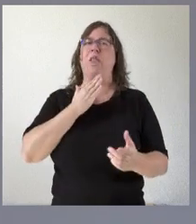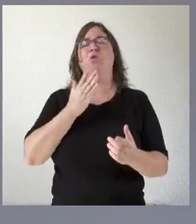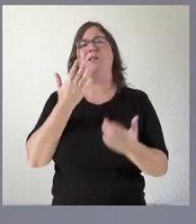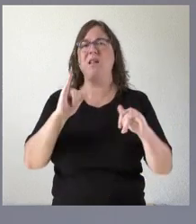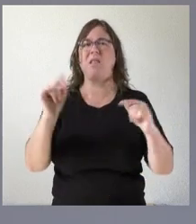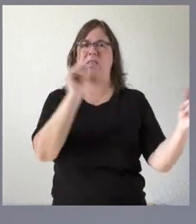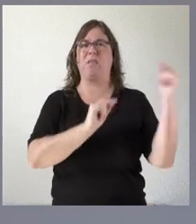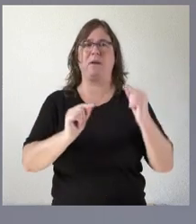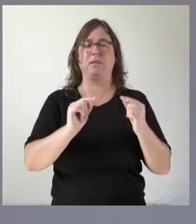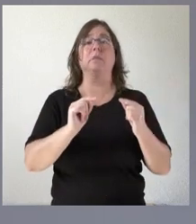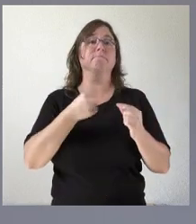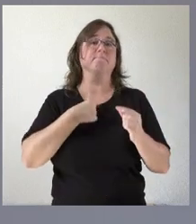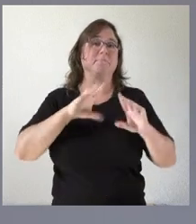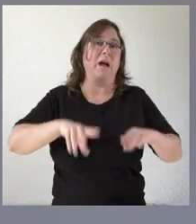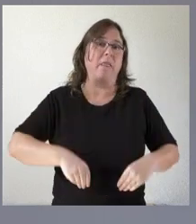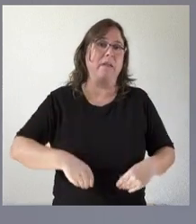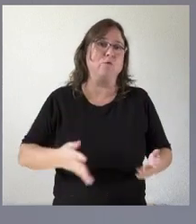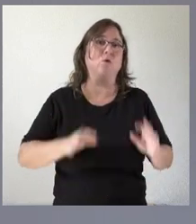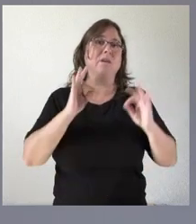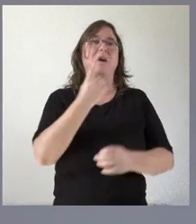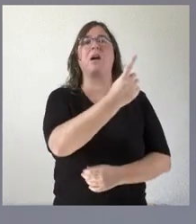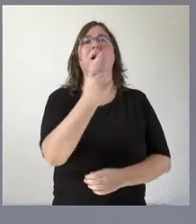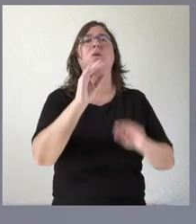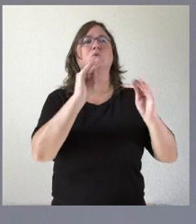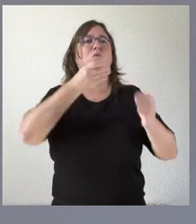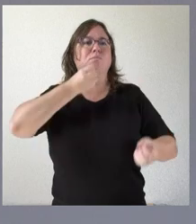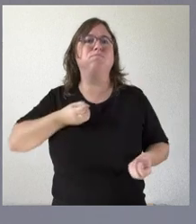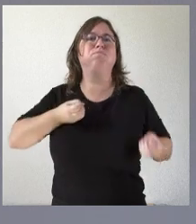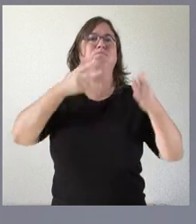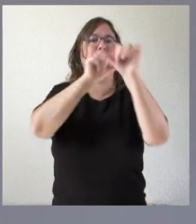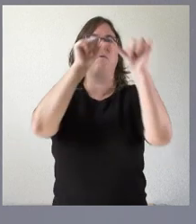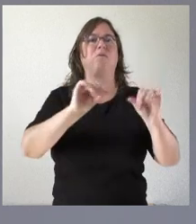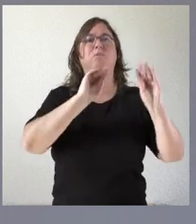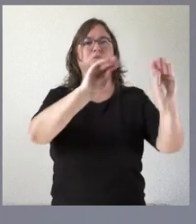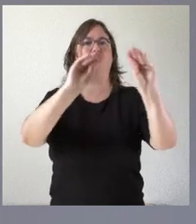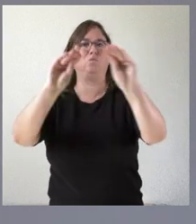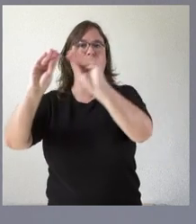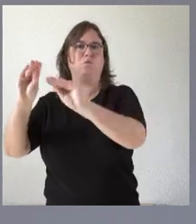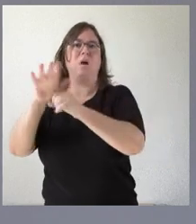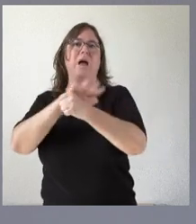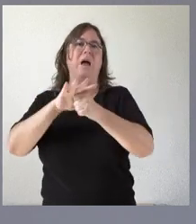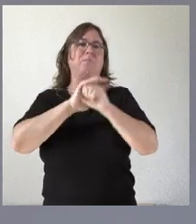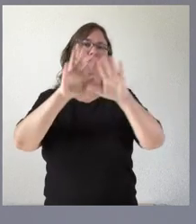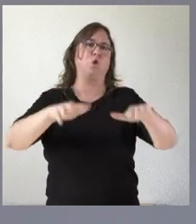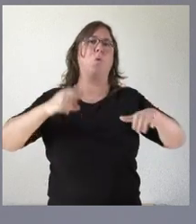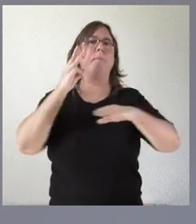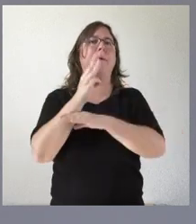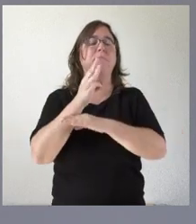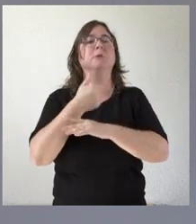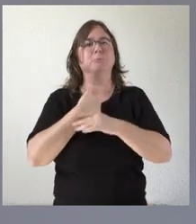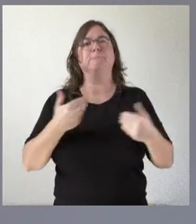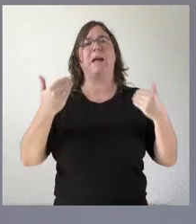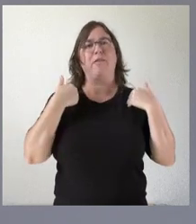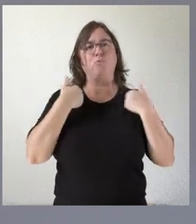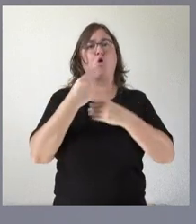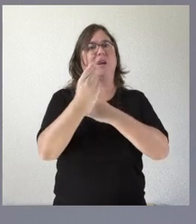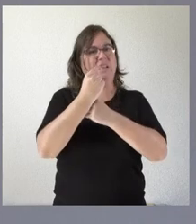nosotros lo aceptamos porque lógicamente cada cual se expresa en los términos que creo oportuno expresarse en el ámbito del parlamento y asumimos la crítica